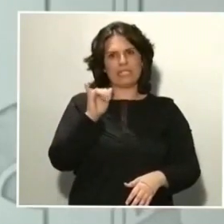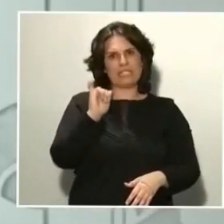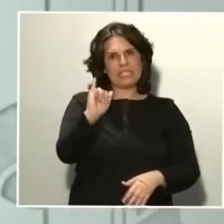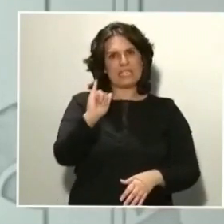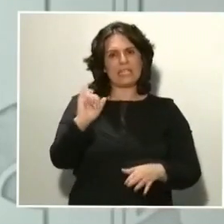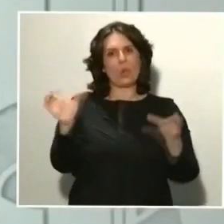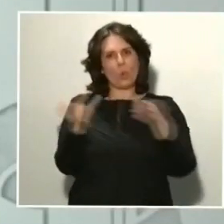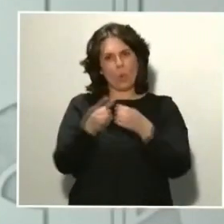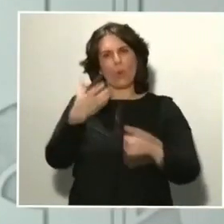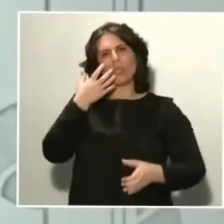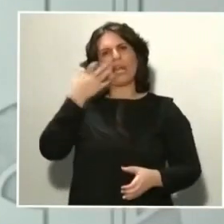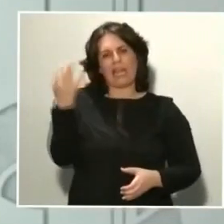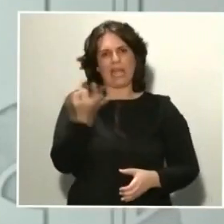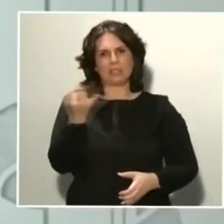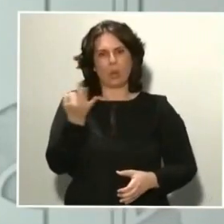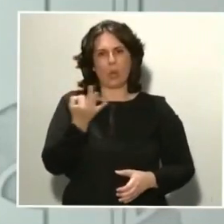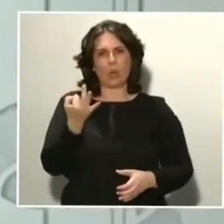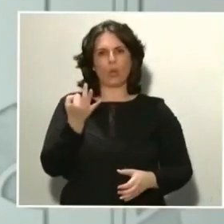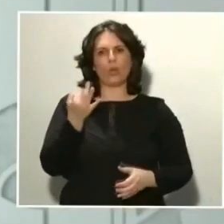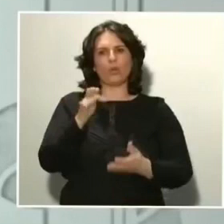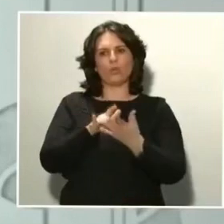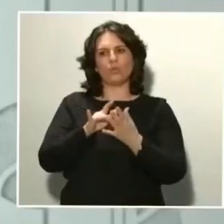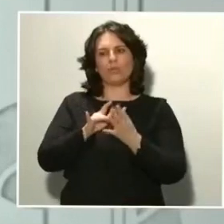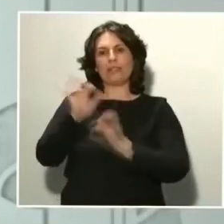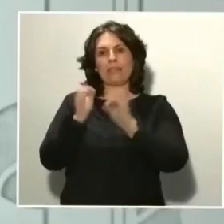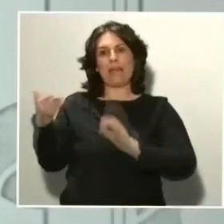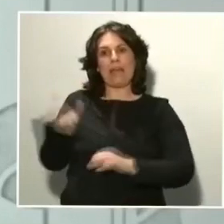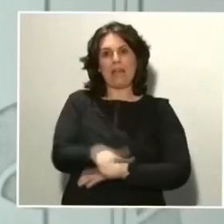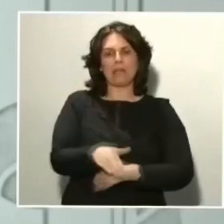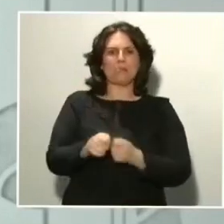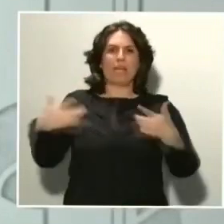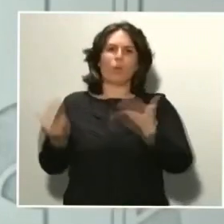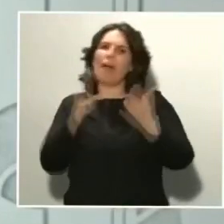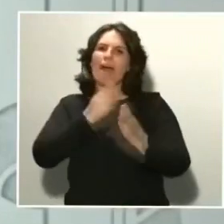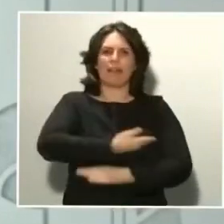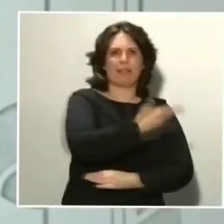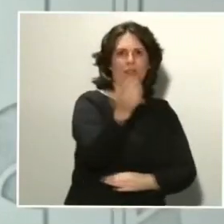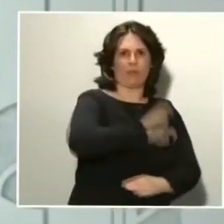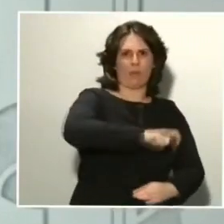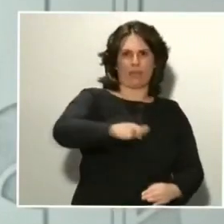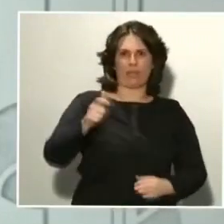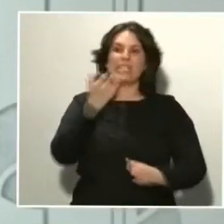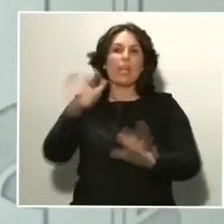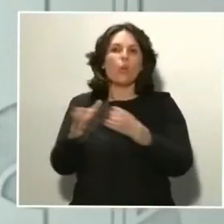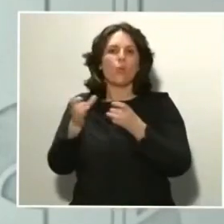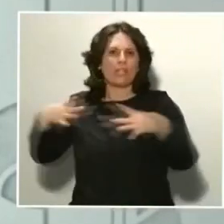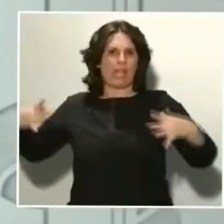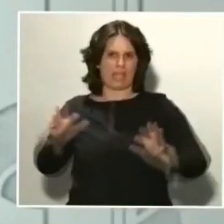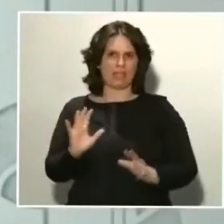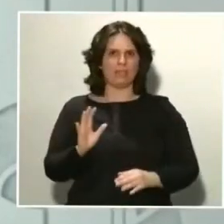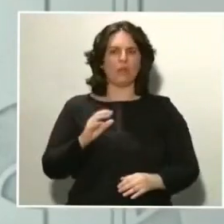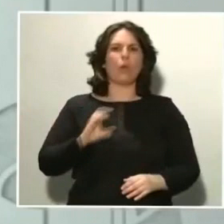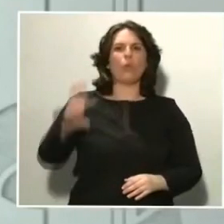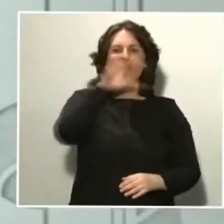obviamente van a tener una tasa de talidad superior al resto. Estamos tratando desde las comunidades autónomas, sobre todo, y desde el